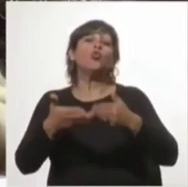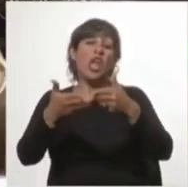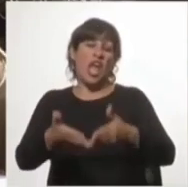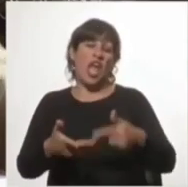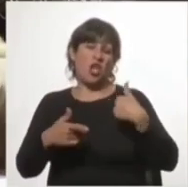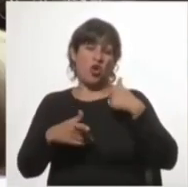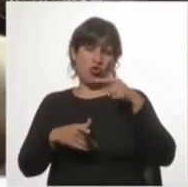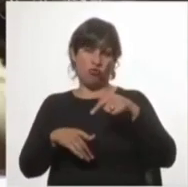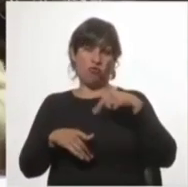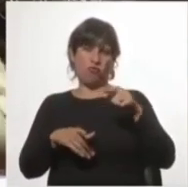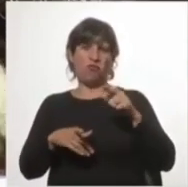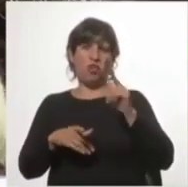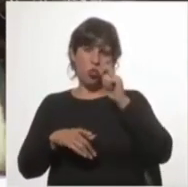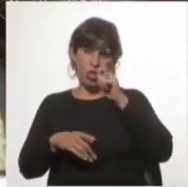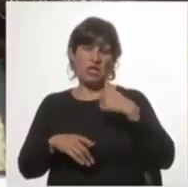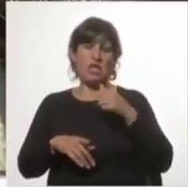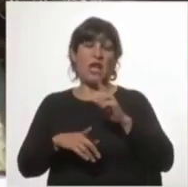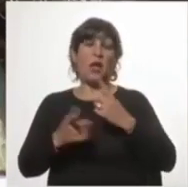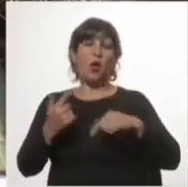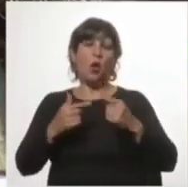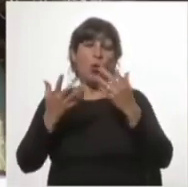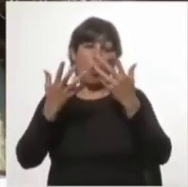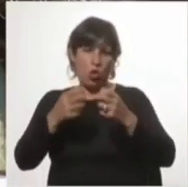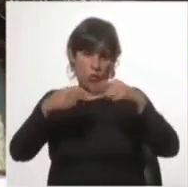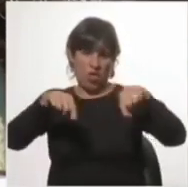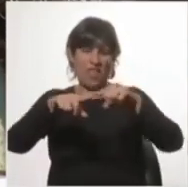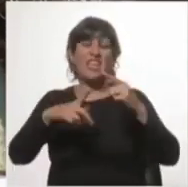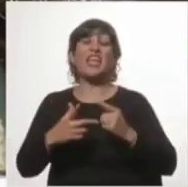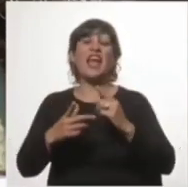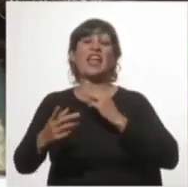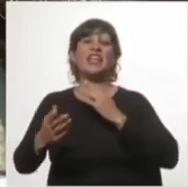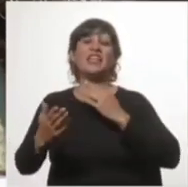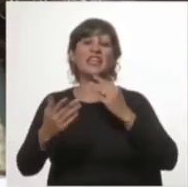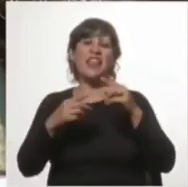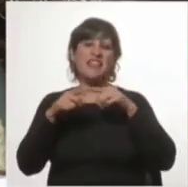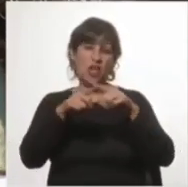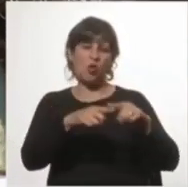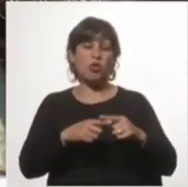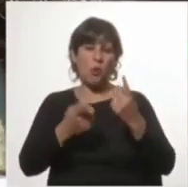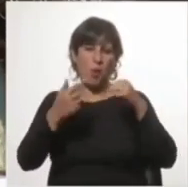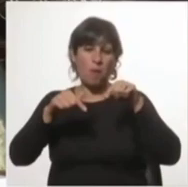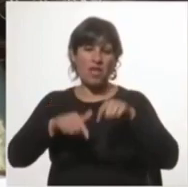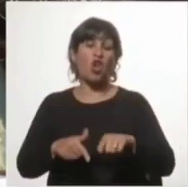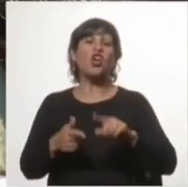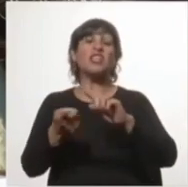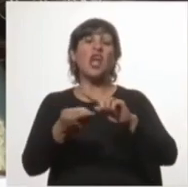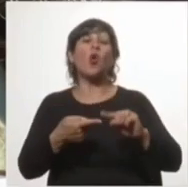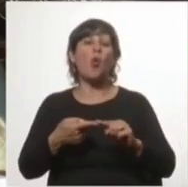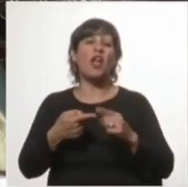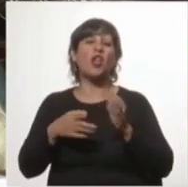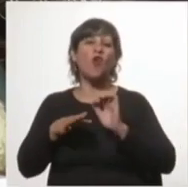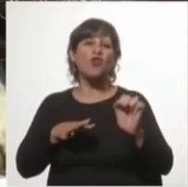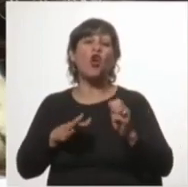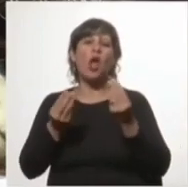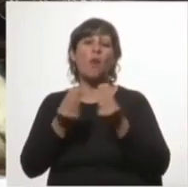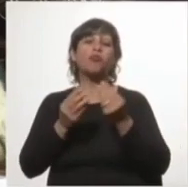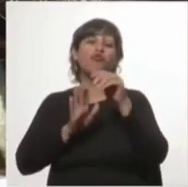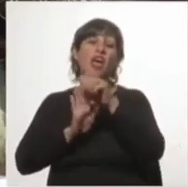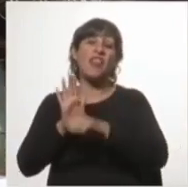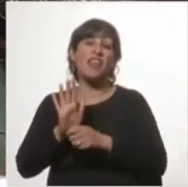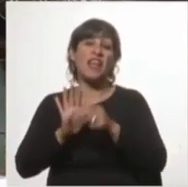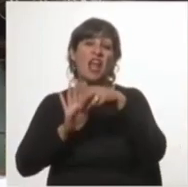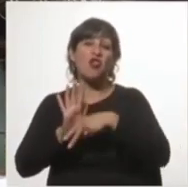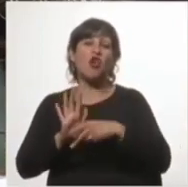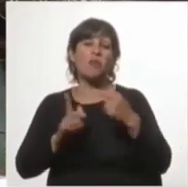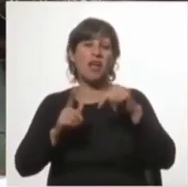cuando quieran discutimos, pero este acuerdo viola muchas de las normas que hoy aquí se vinieron a decir que se